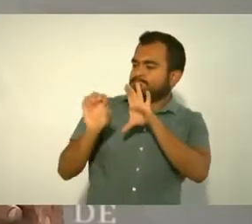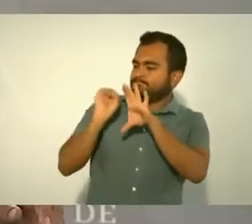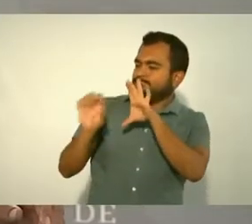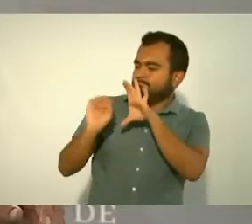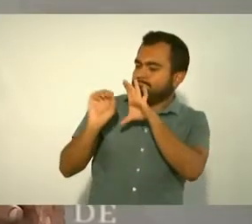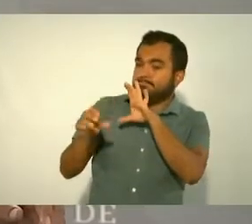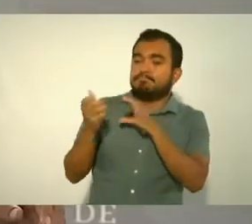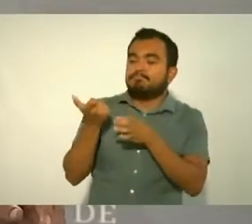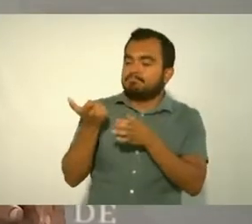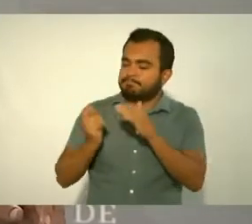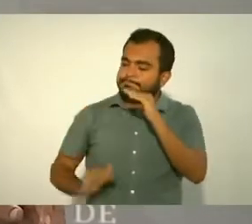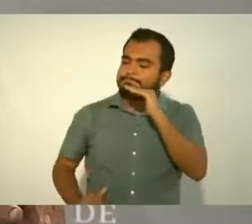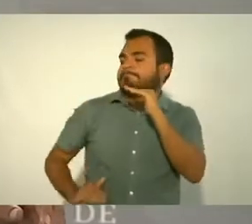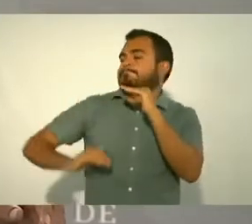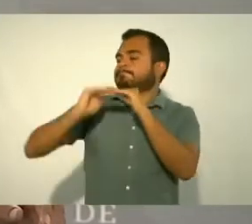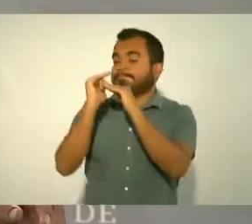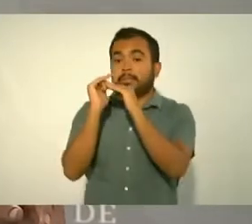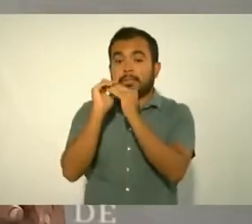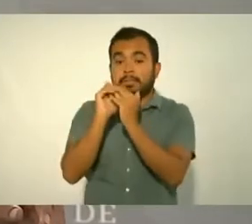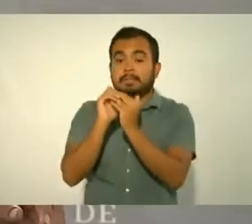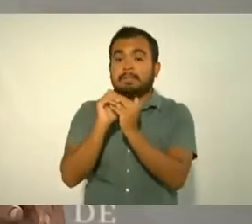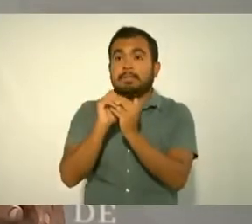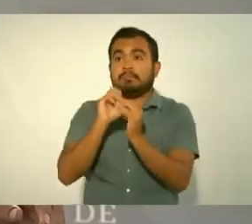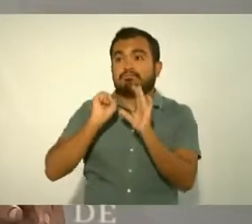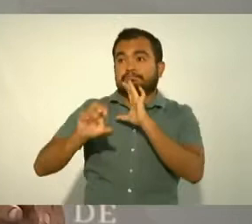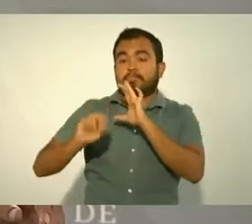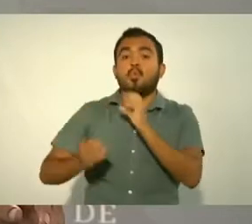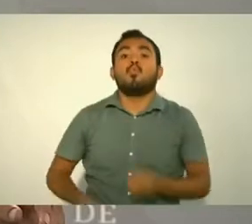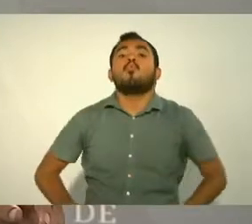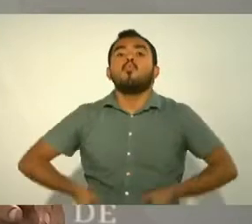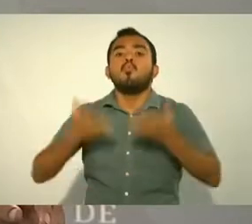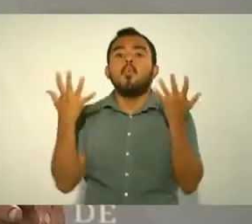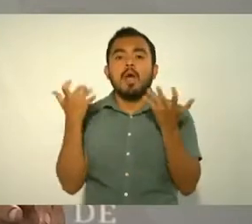51 mil millones de dólares